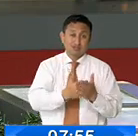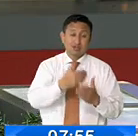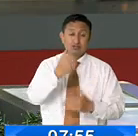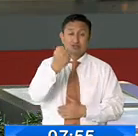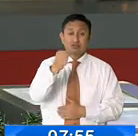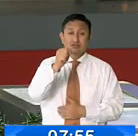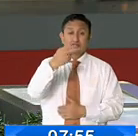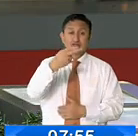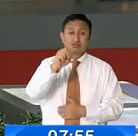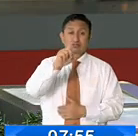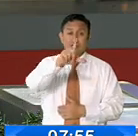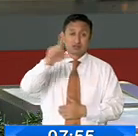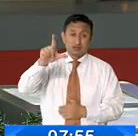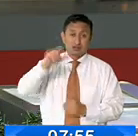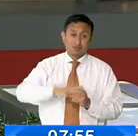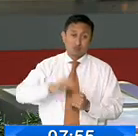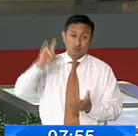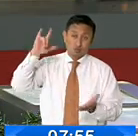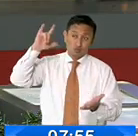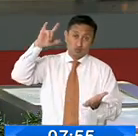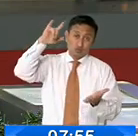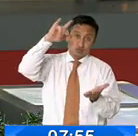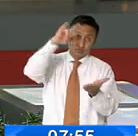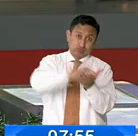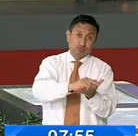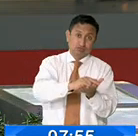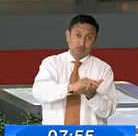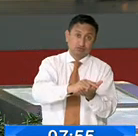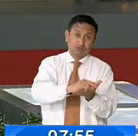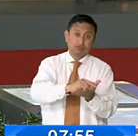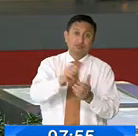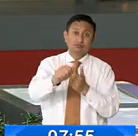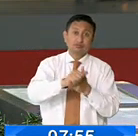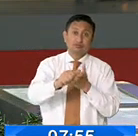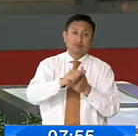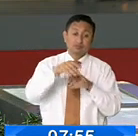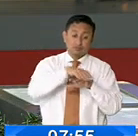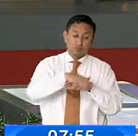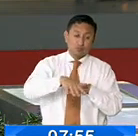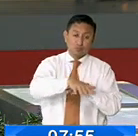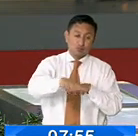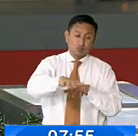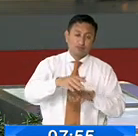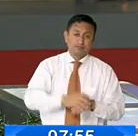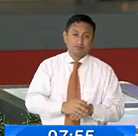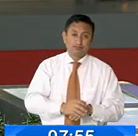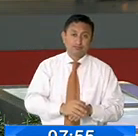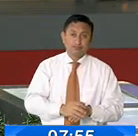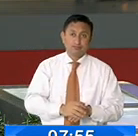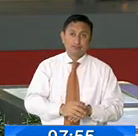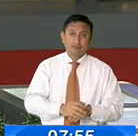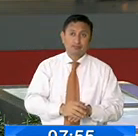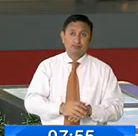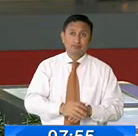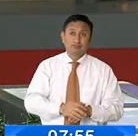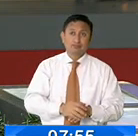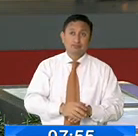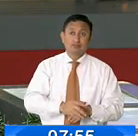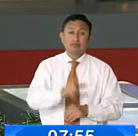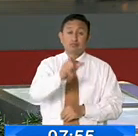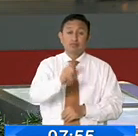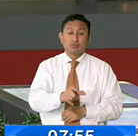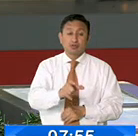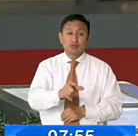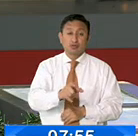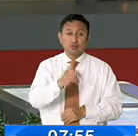con el Perú, se precipitó a tierra cerca de la pista del aeropuerto Río Amazonas. En la aeronave viajaba el piloto y cuatro personas